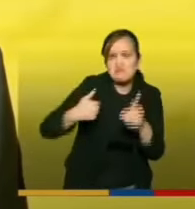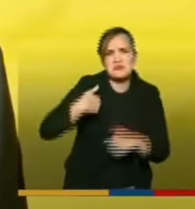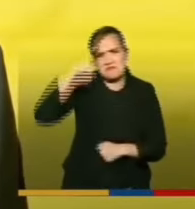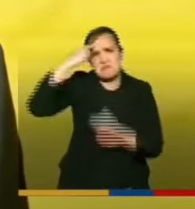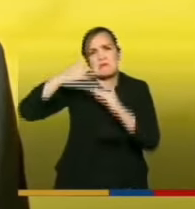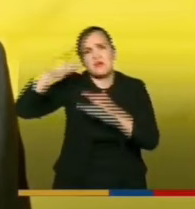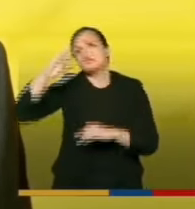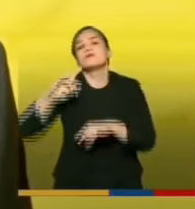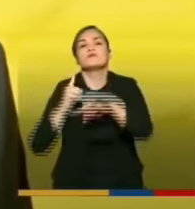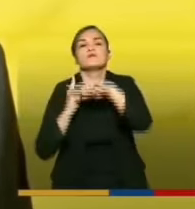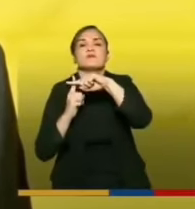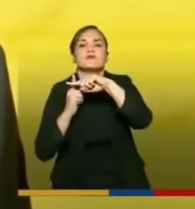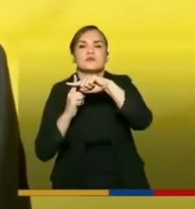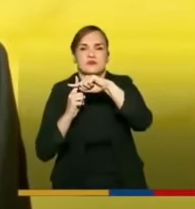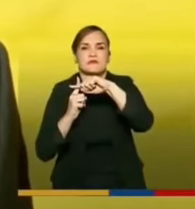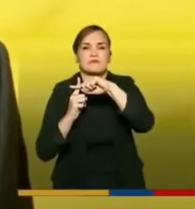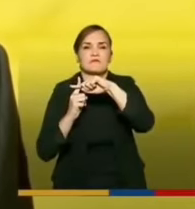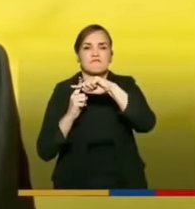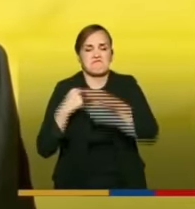tenemos